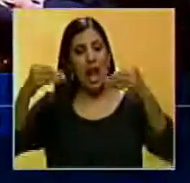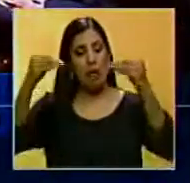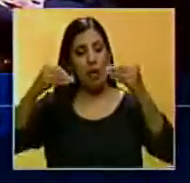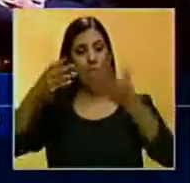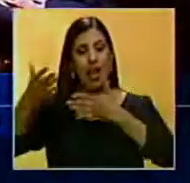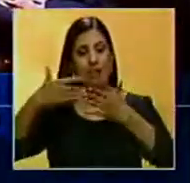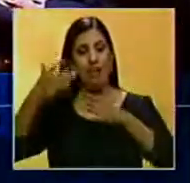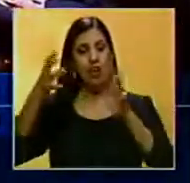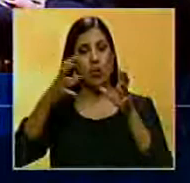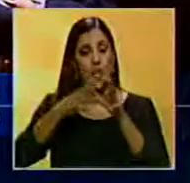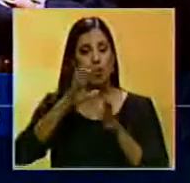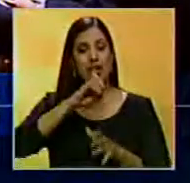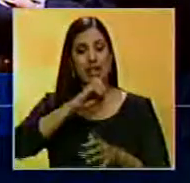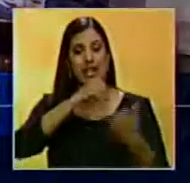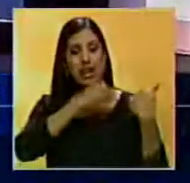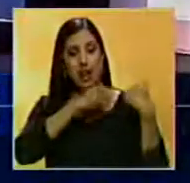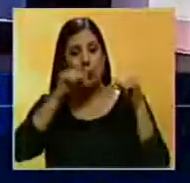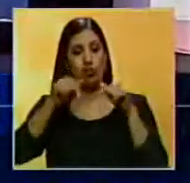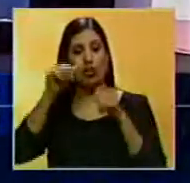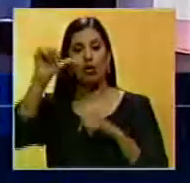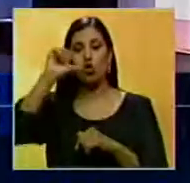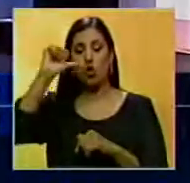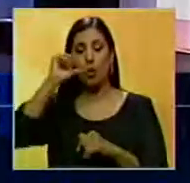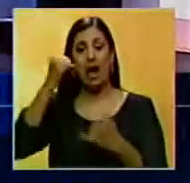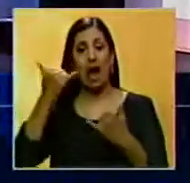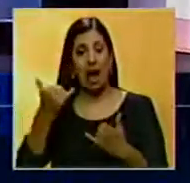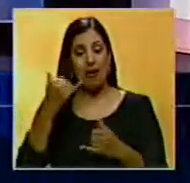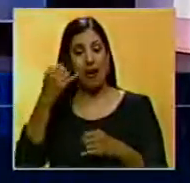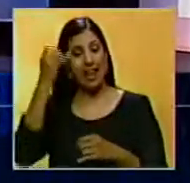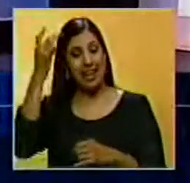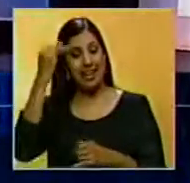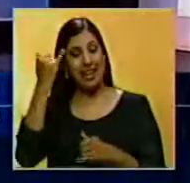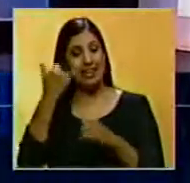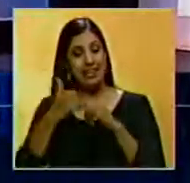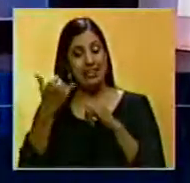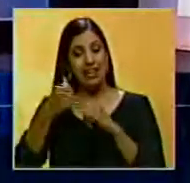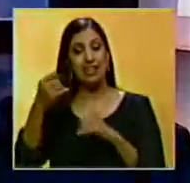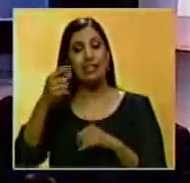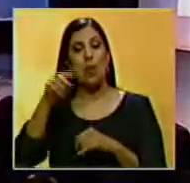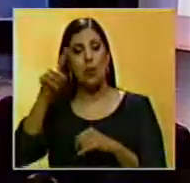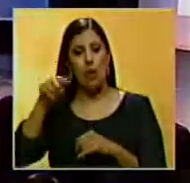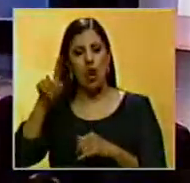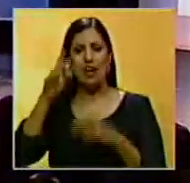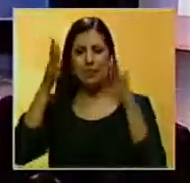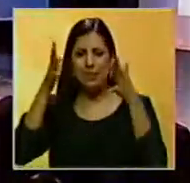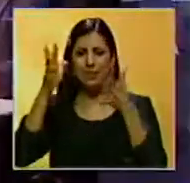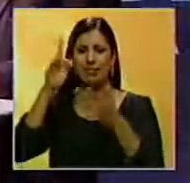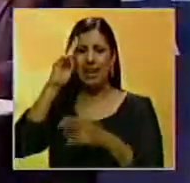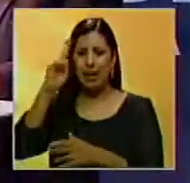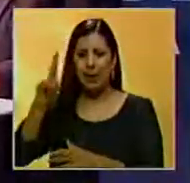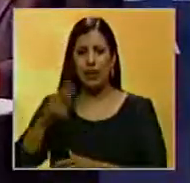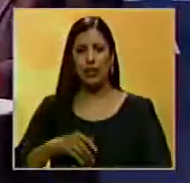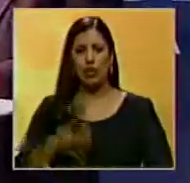convivencia por parte de quienes consumen esta bebida. La iniciativa de Cervecería Polar incluye mensajes de convivencia y respeto.